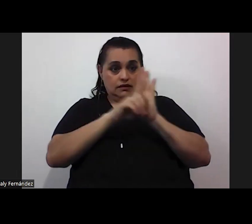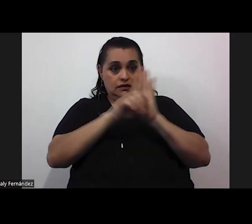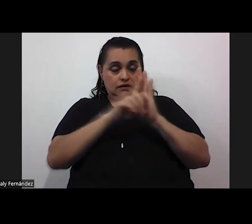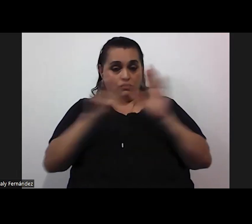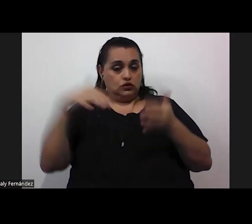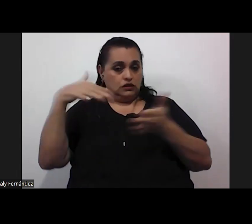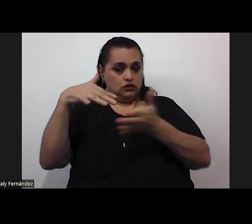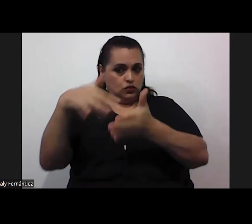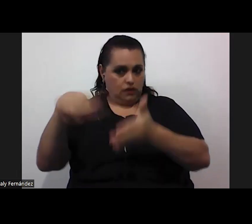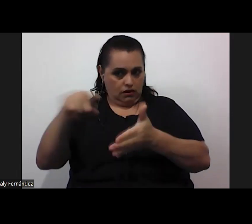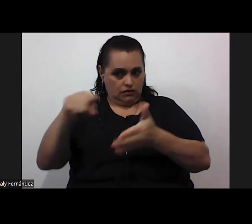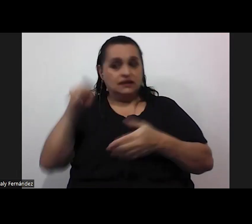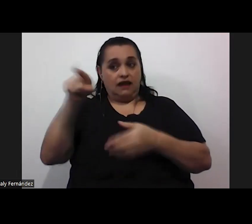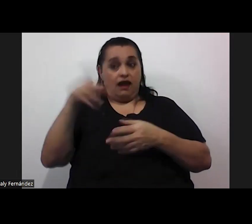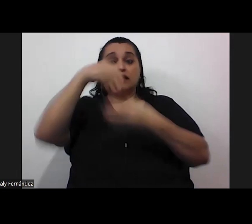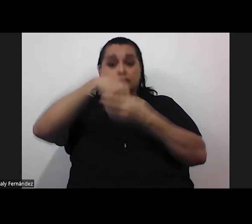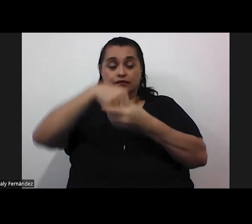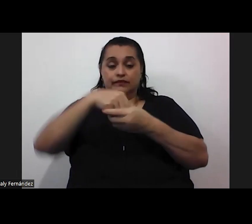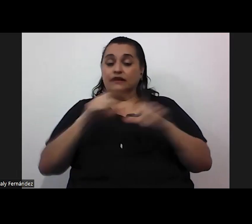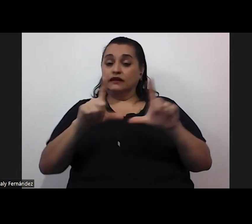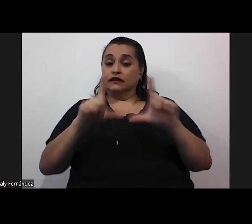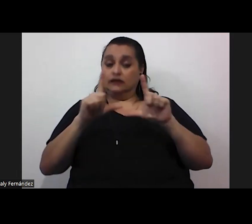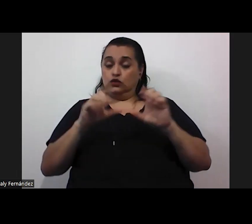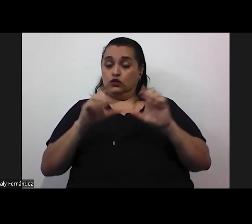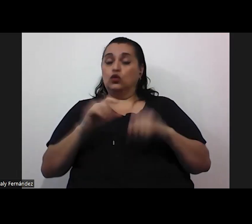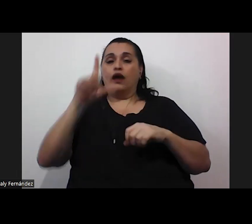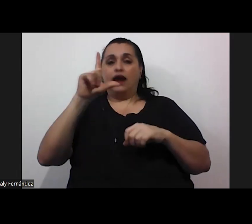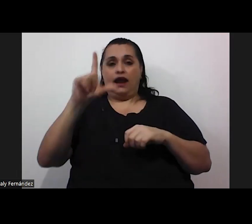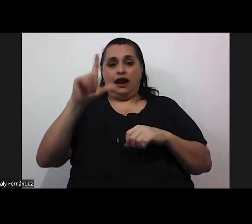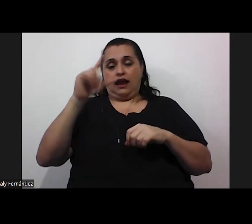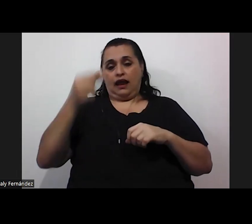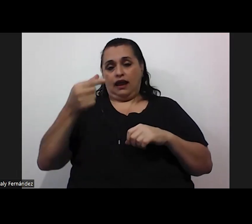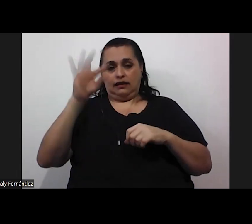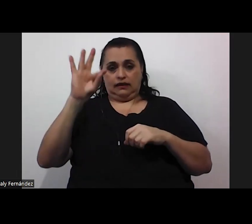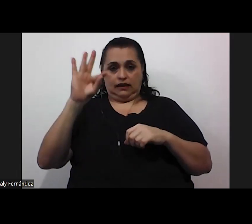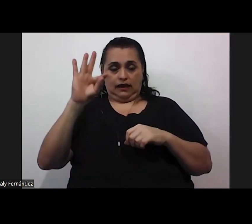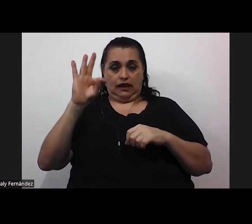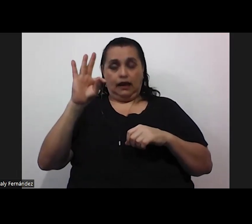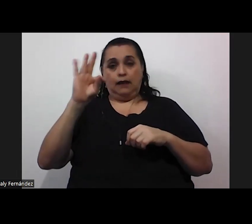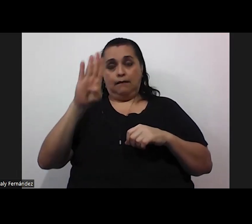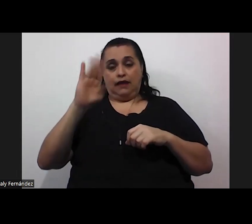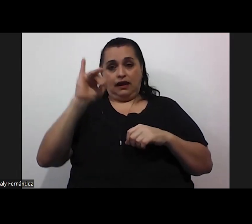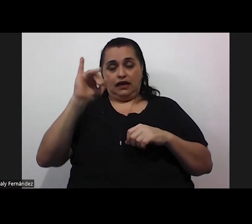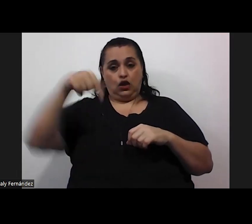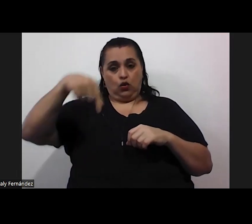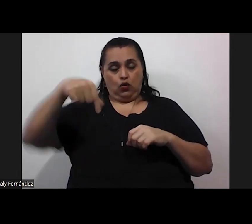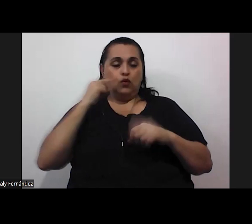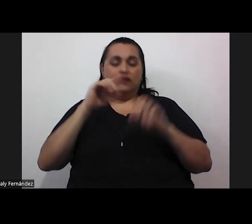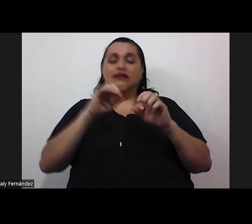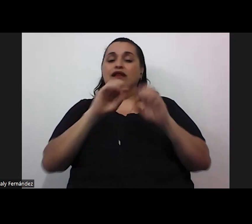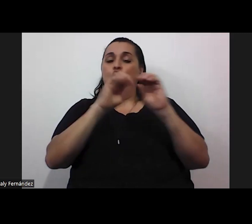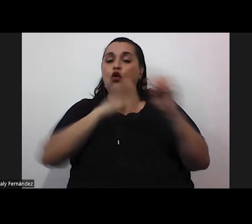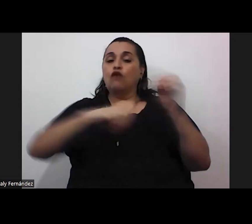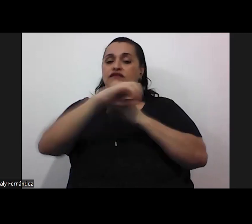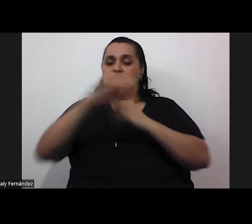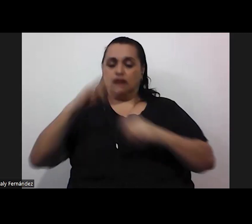Además, es integrante titular de la Comisión LGTBIQ de la Unidad de Género del Despacho Ministerial. Don